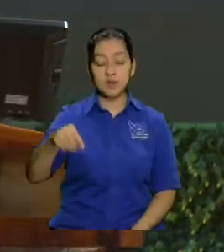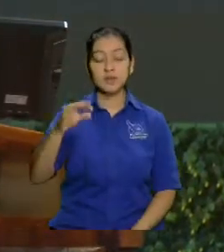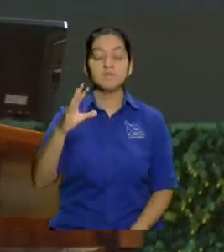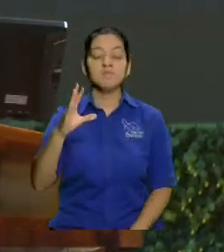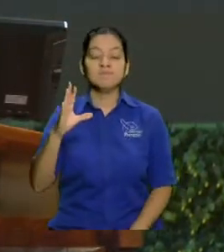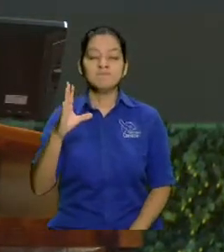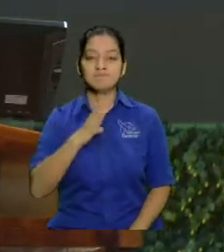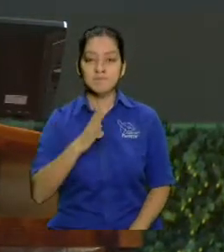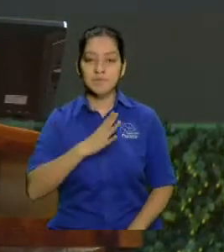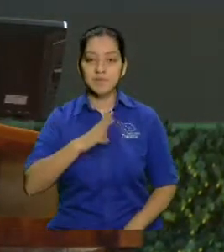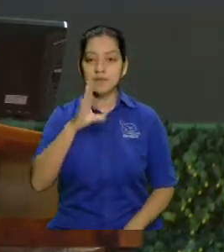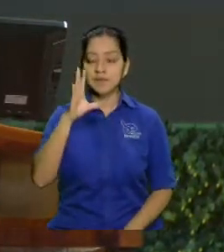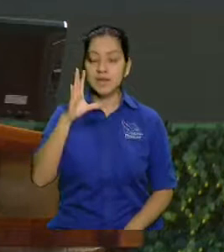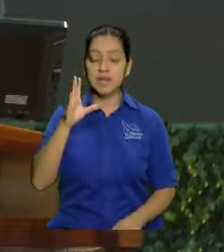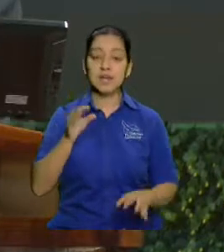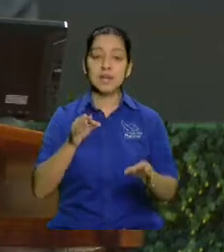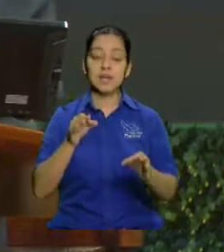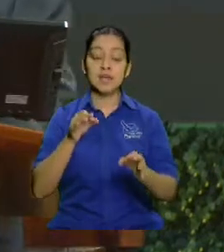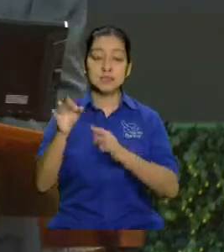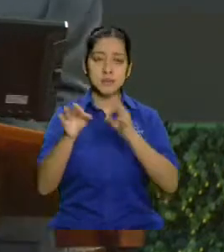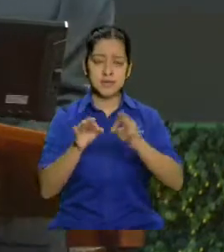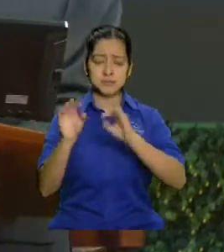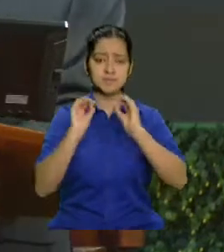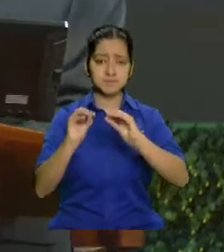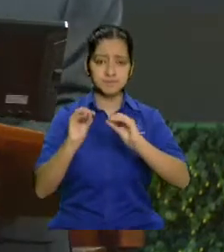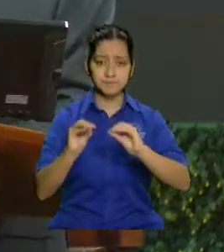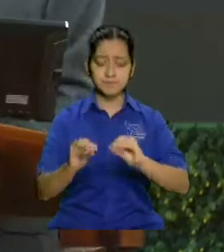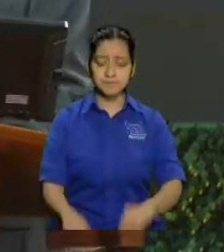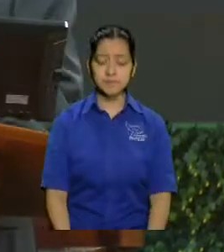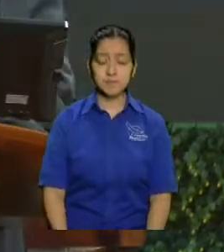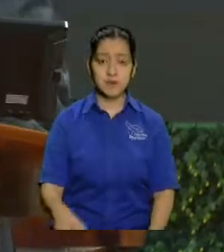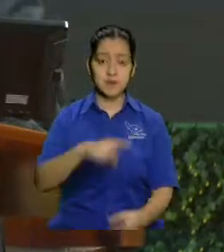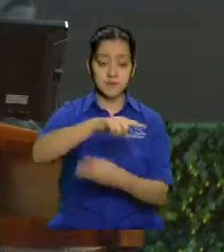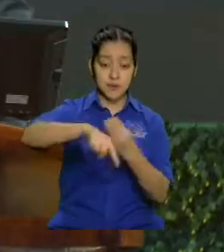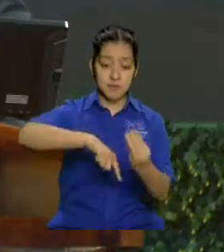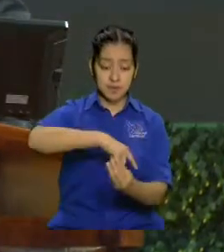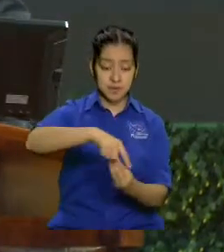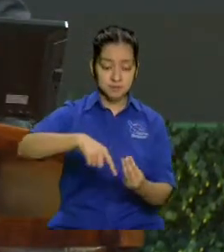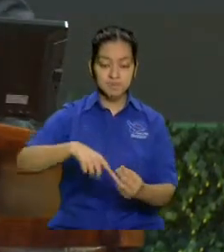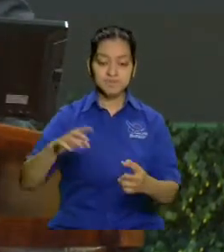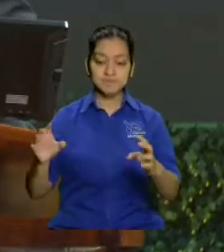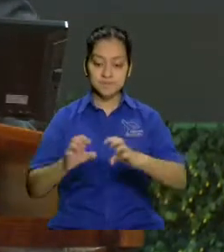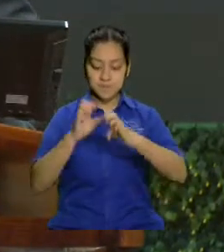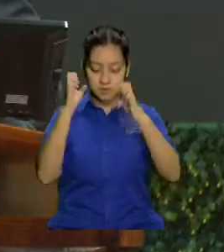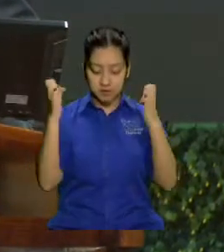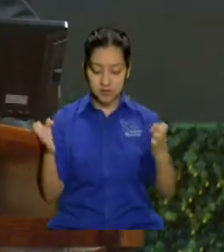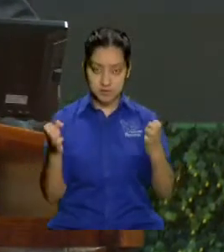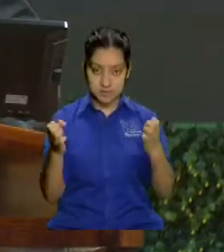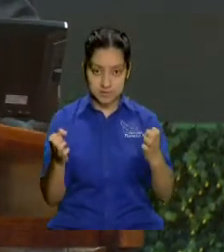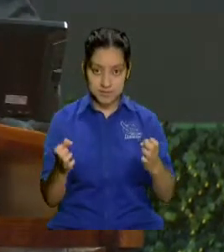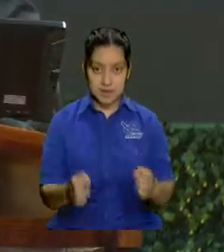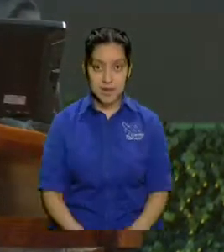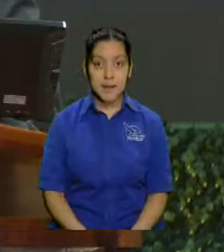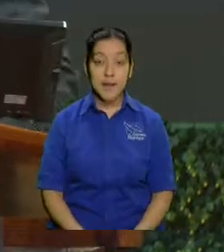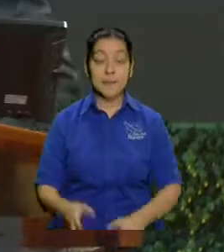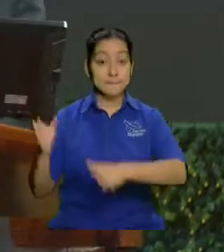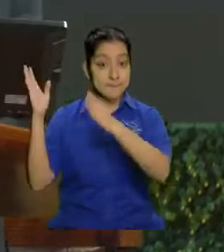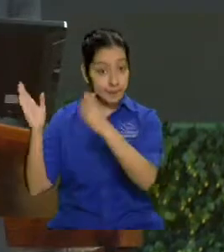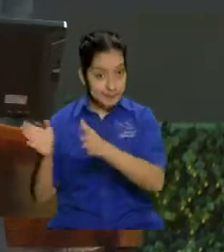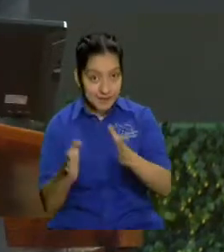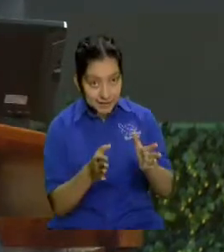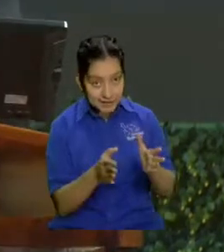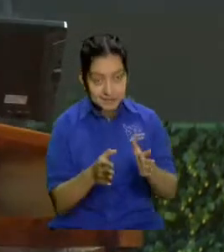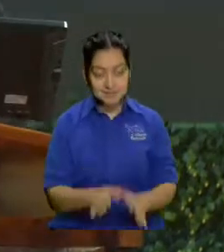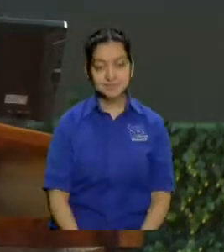de la familia. Así que, amárrese los cinturones. No